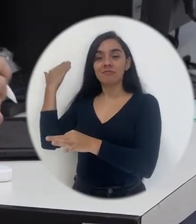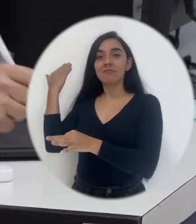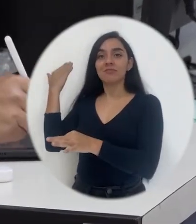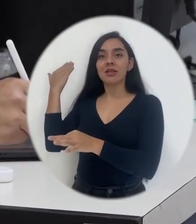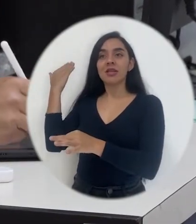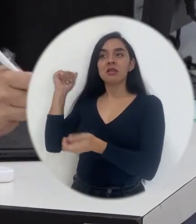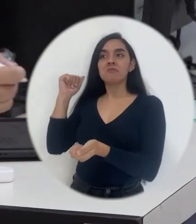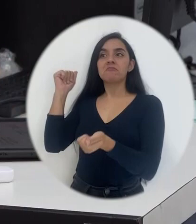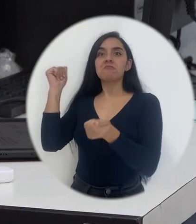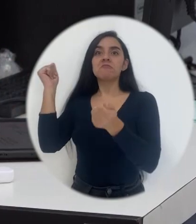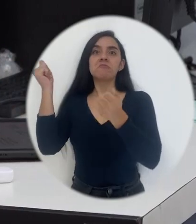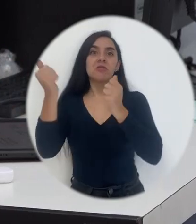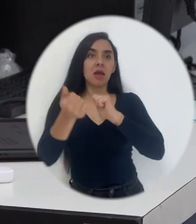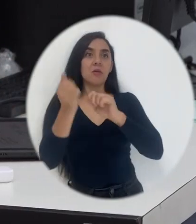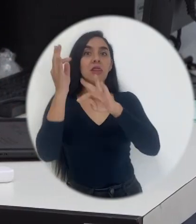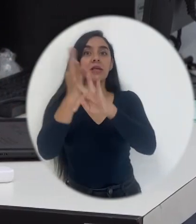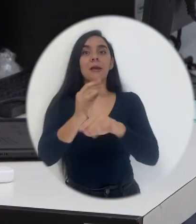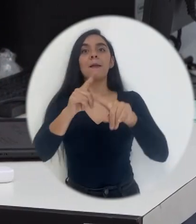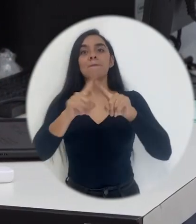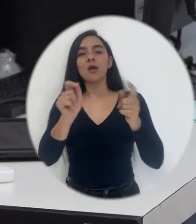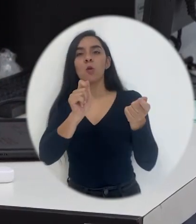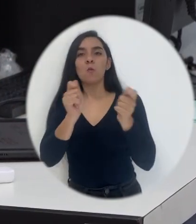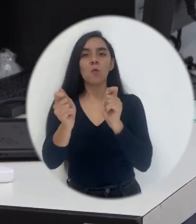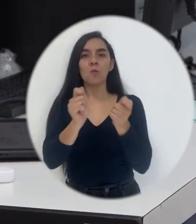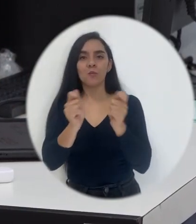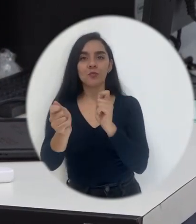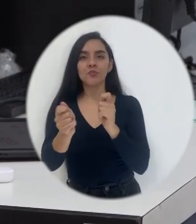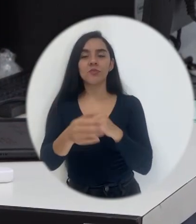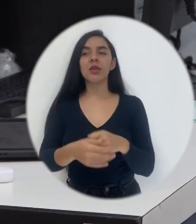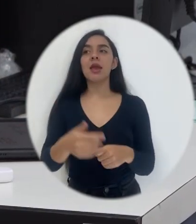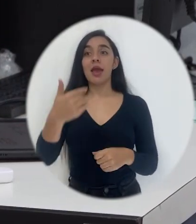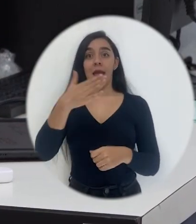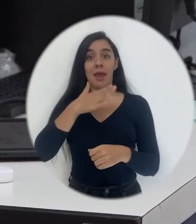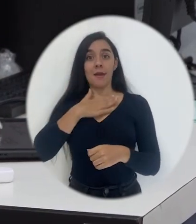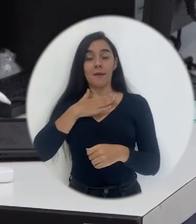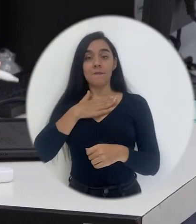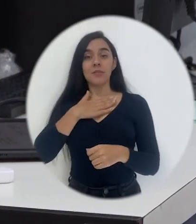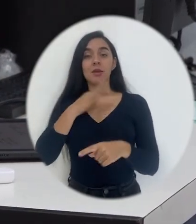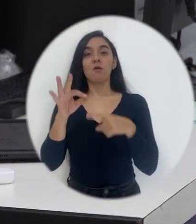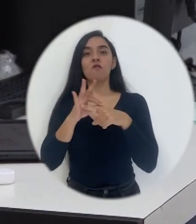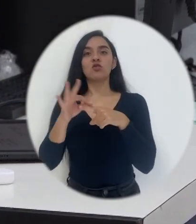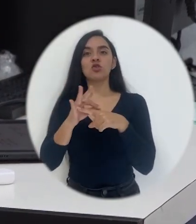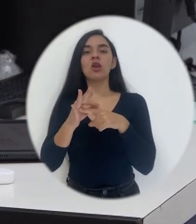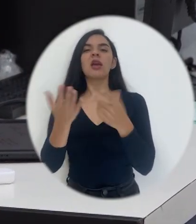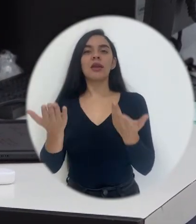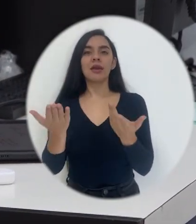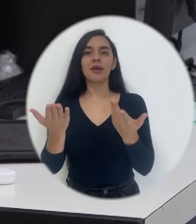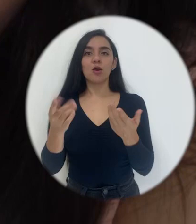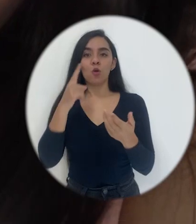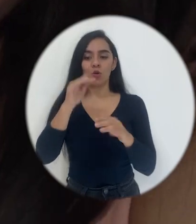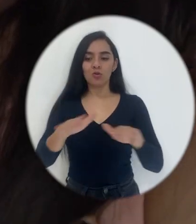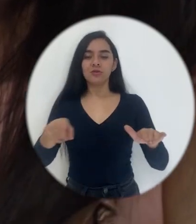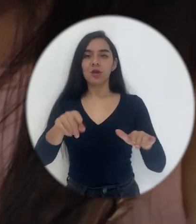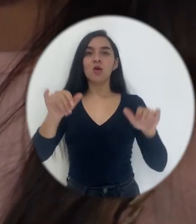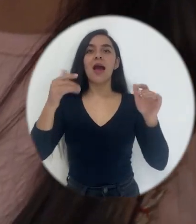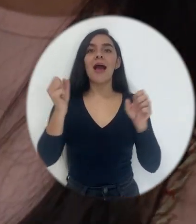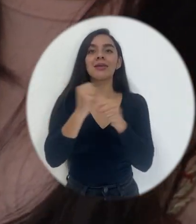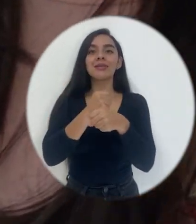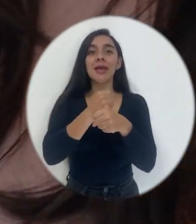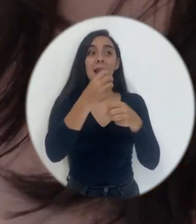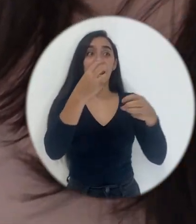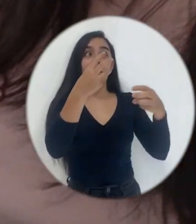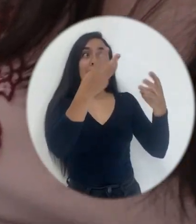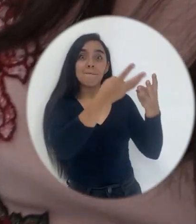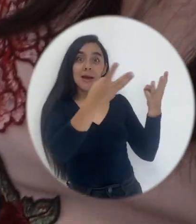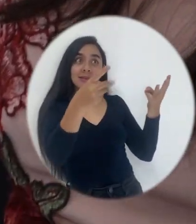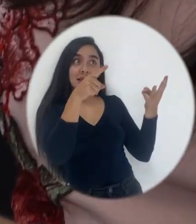tradicional. Y otra cosa ahí, nada más como para... A mí lo que me ha pasado que funciona mucho con los chicos es hacer juegos. Que